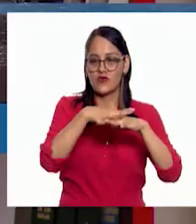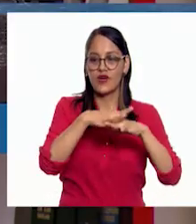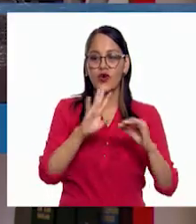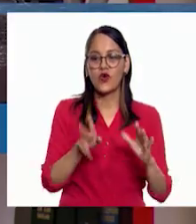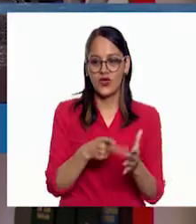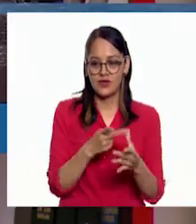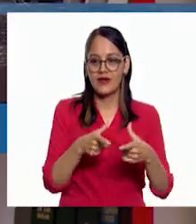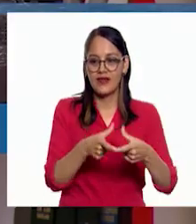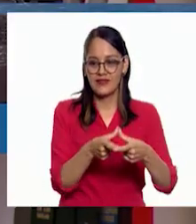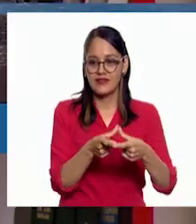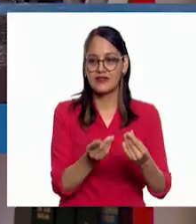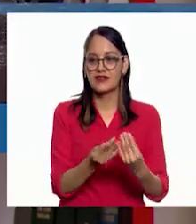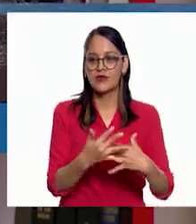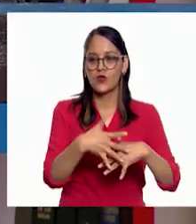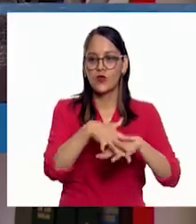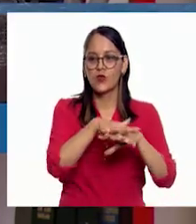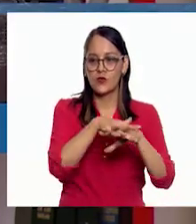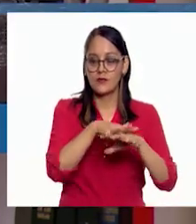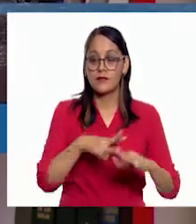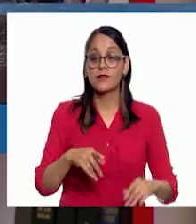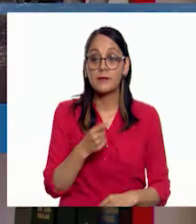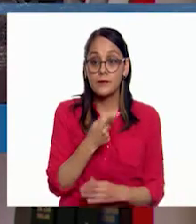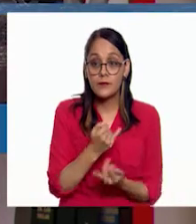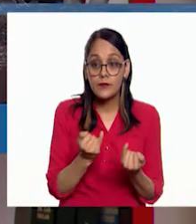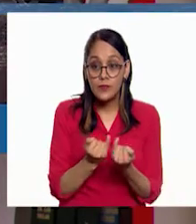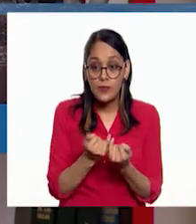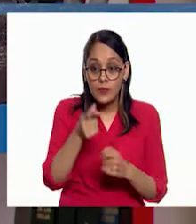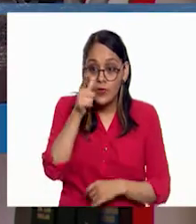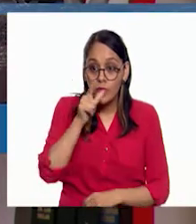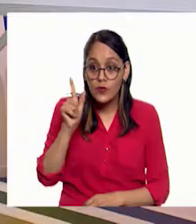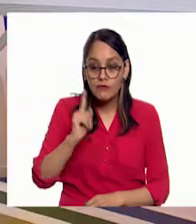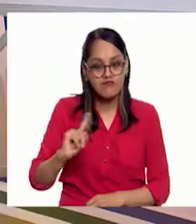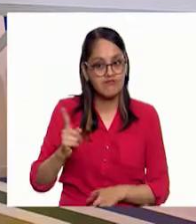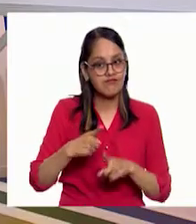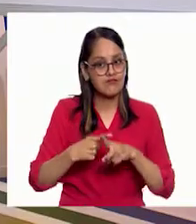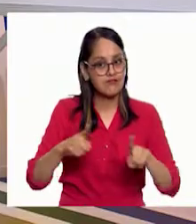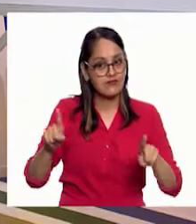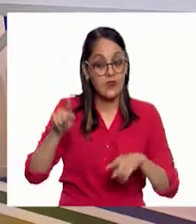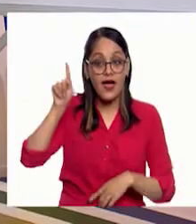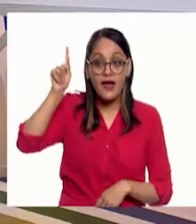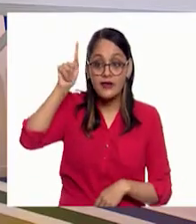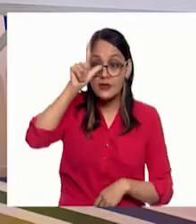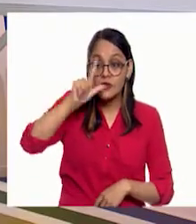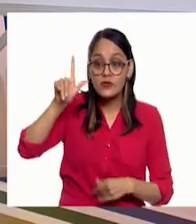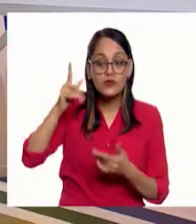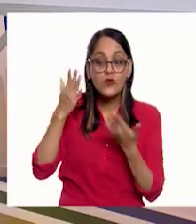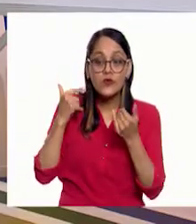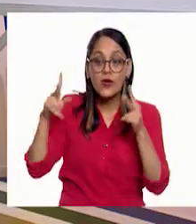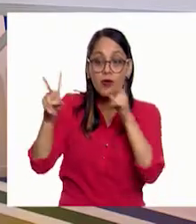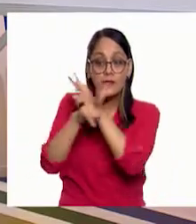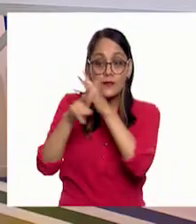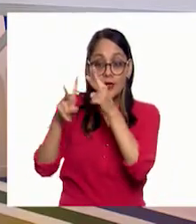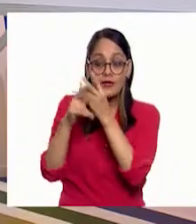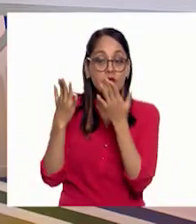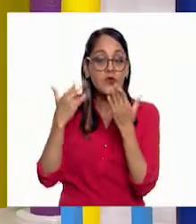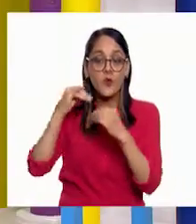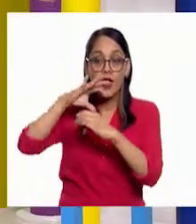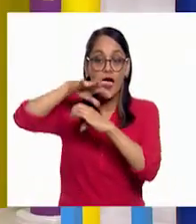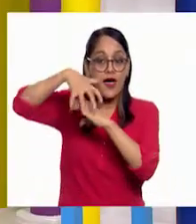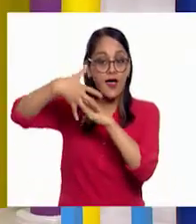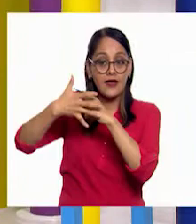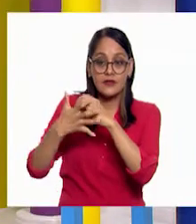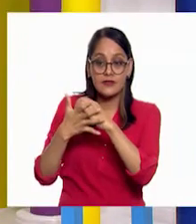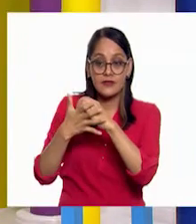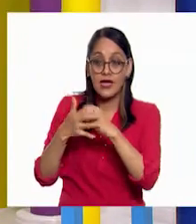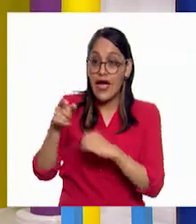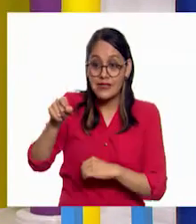Pero en la luna no hay viento, no hay clima, no hay atmósfera, lo que significa que así